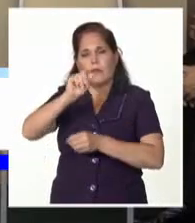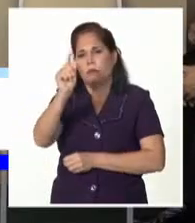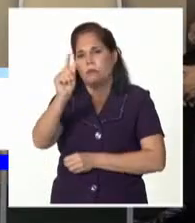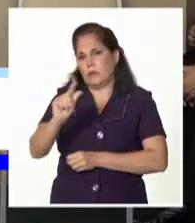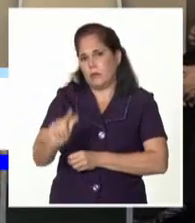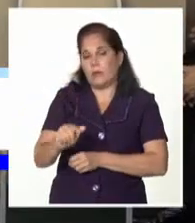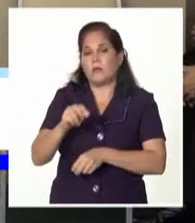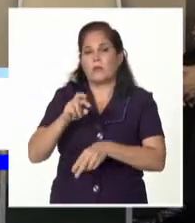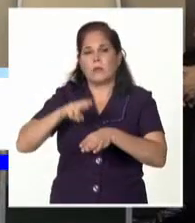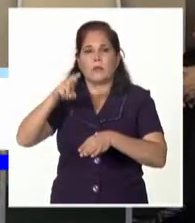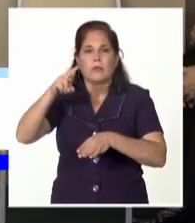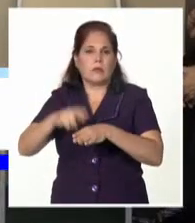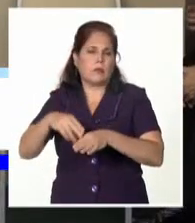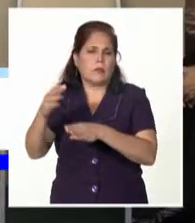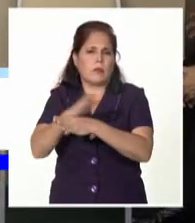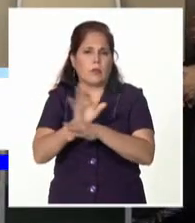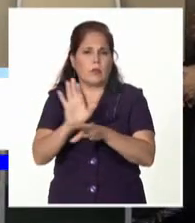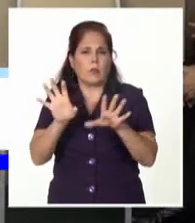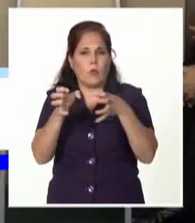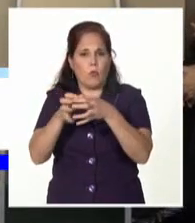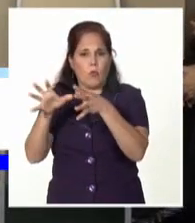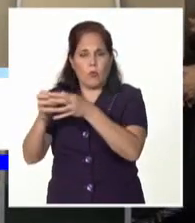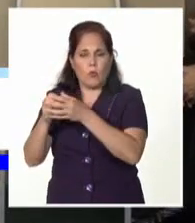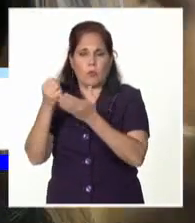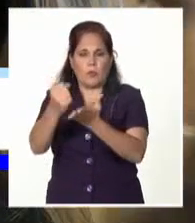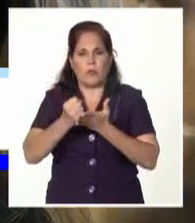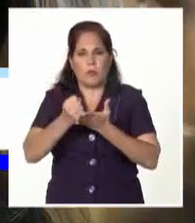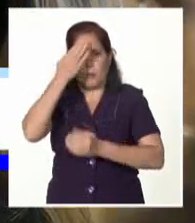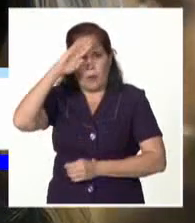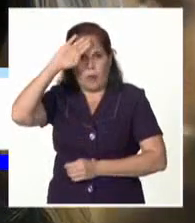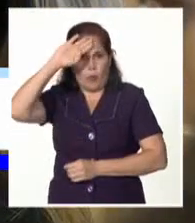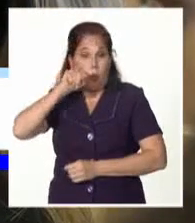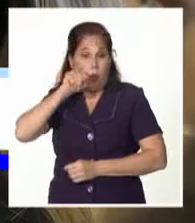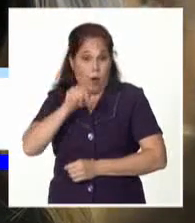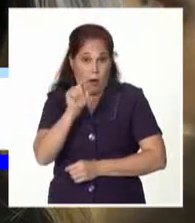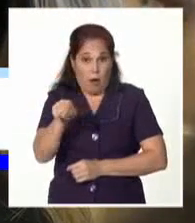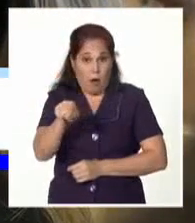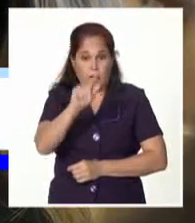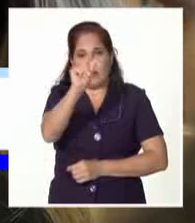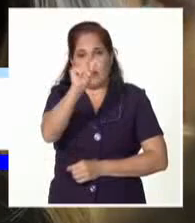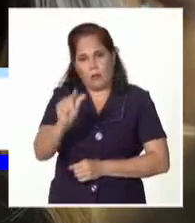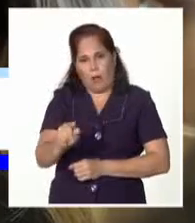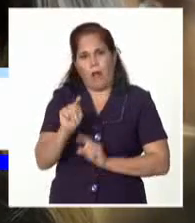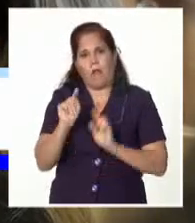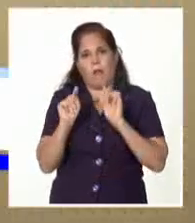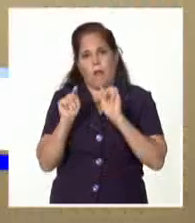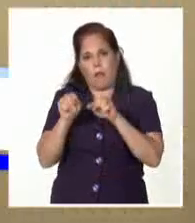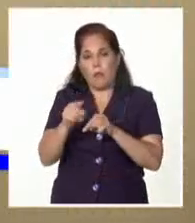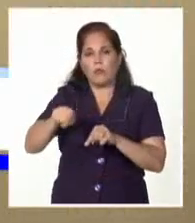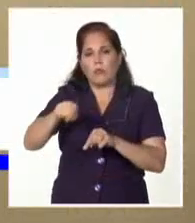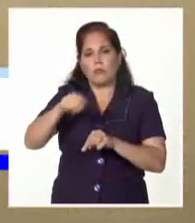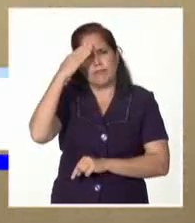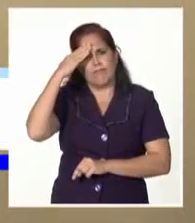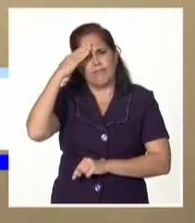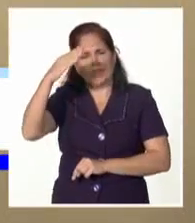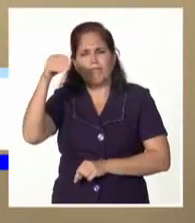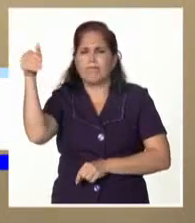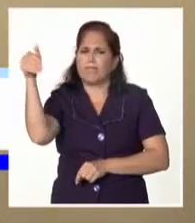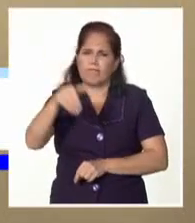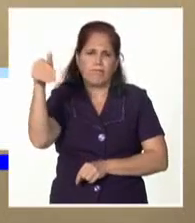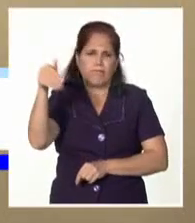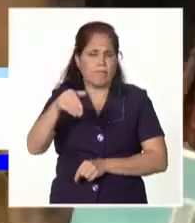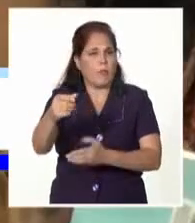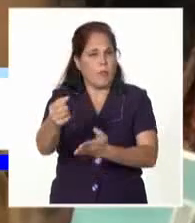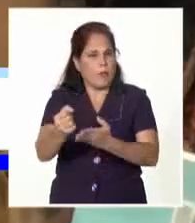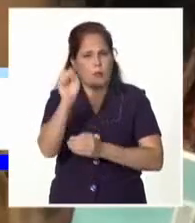una representación de los diferentes grupos de solidaridad con Cuba que existen en la nación mediterránea, a quienes agradeció por todo lo que hacen en Europa